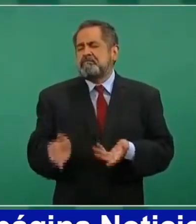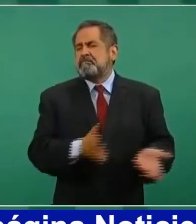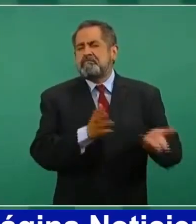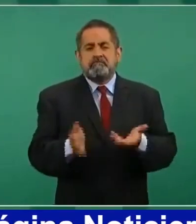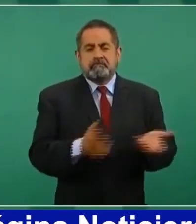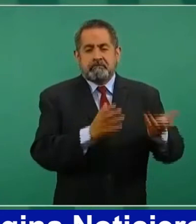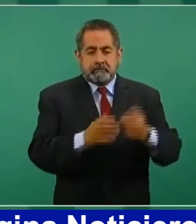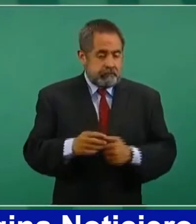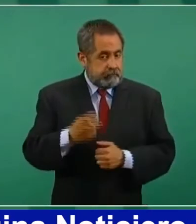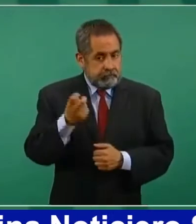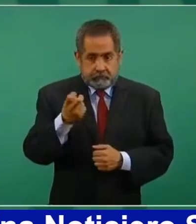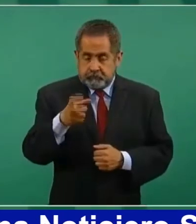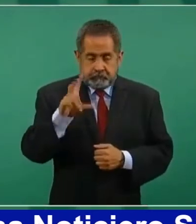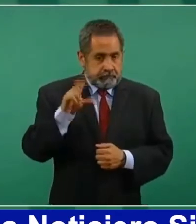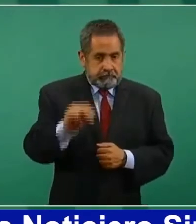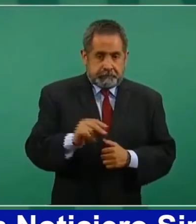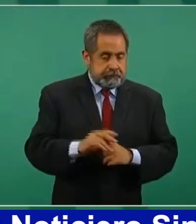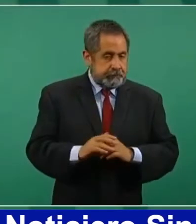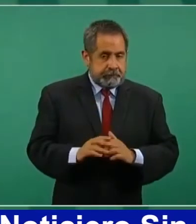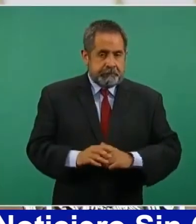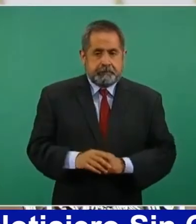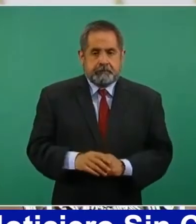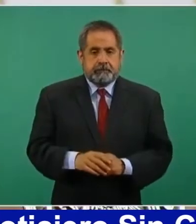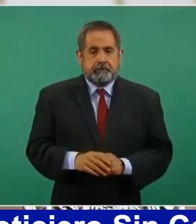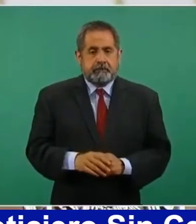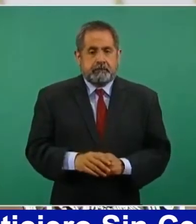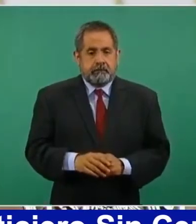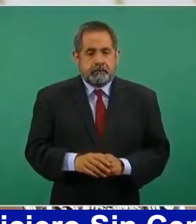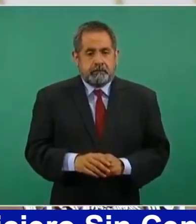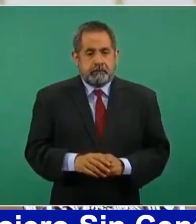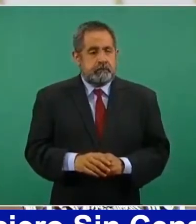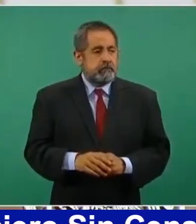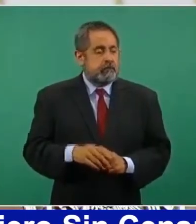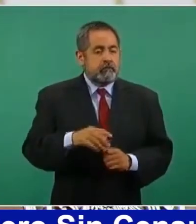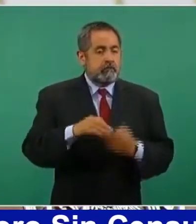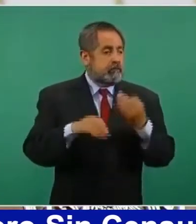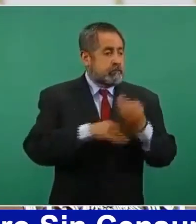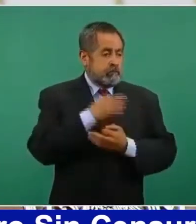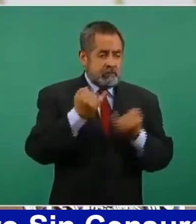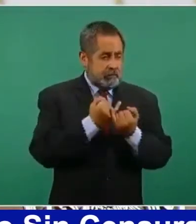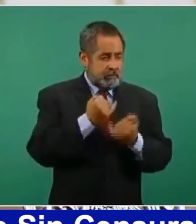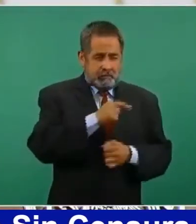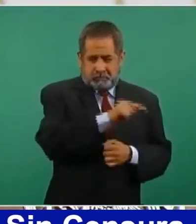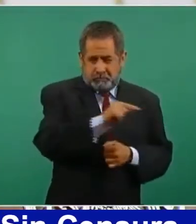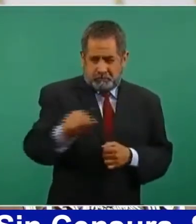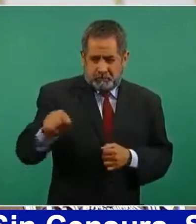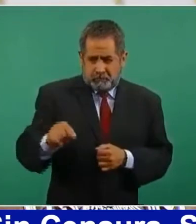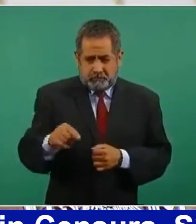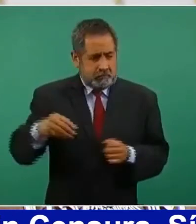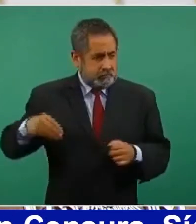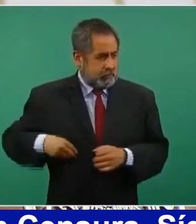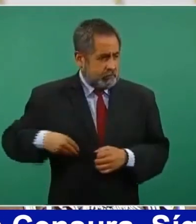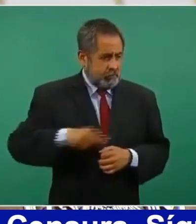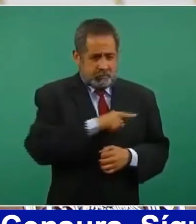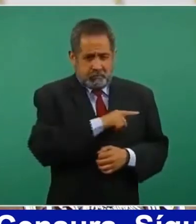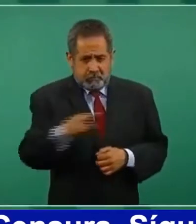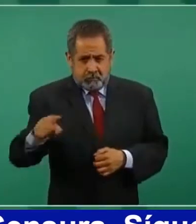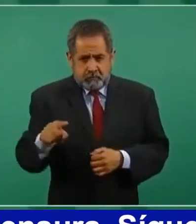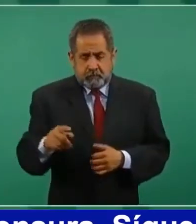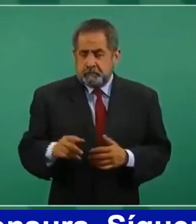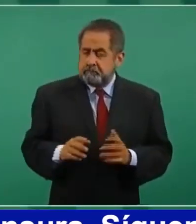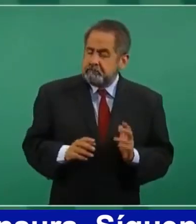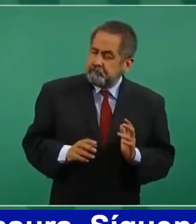es un caso generalizado, ni se puede culpar a todos.